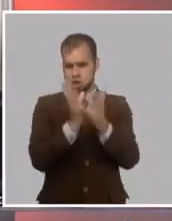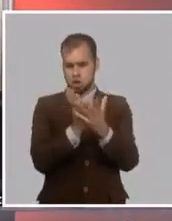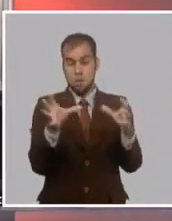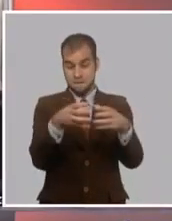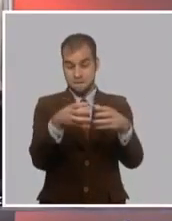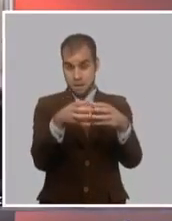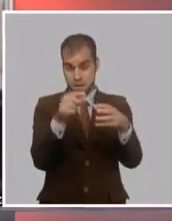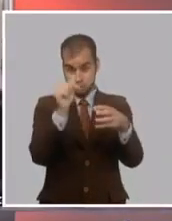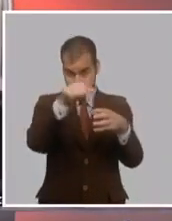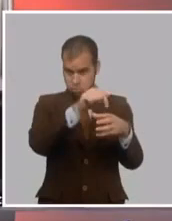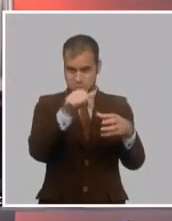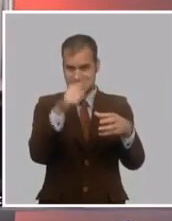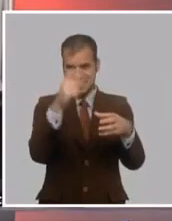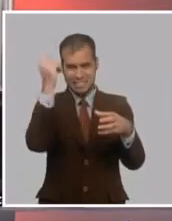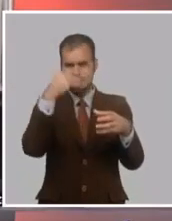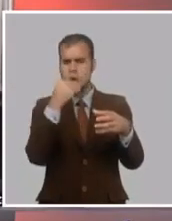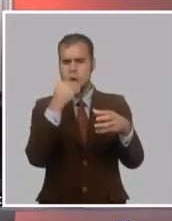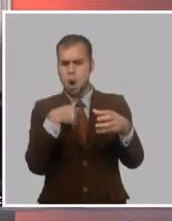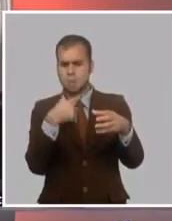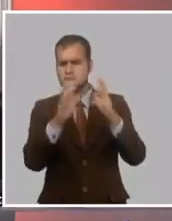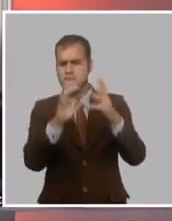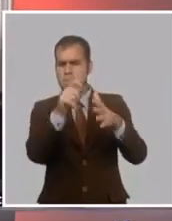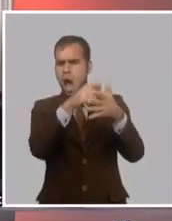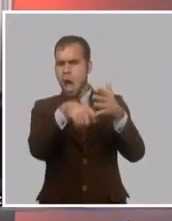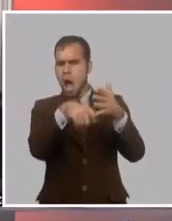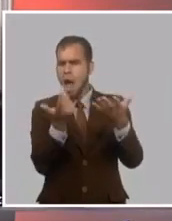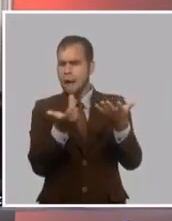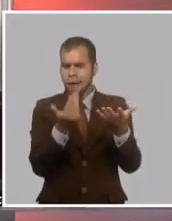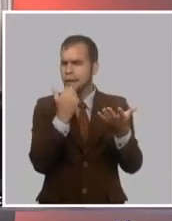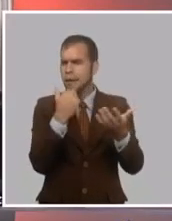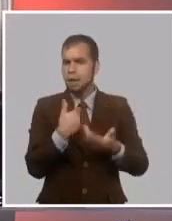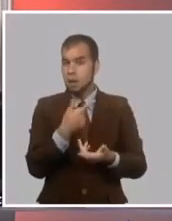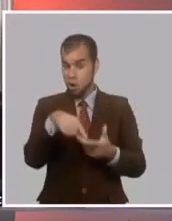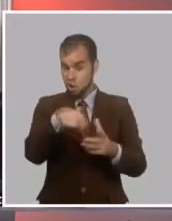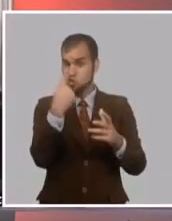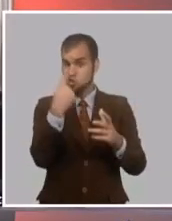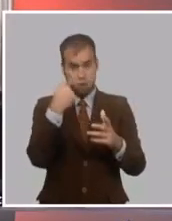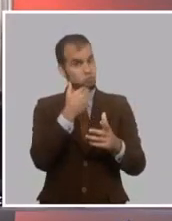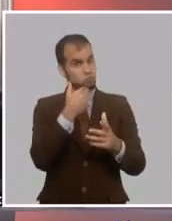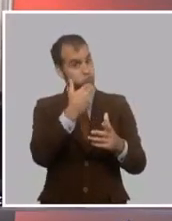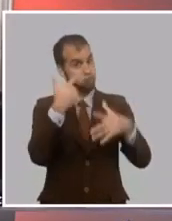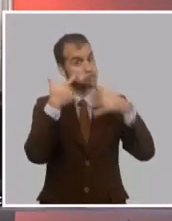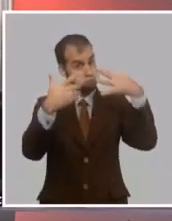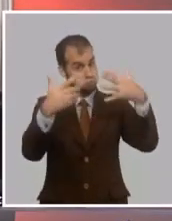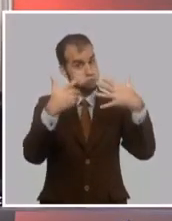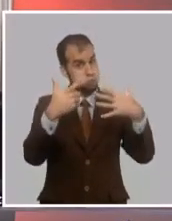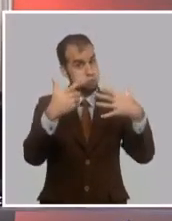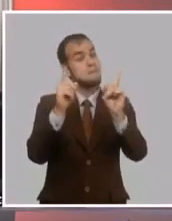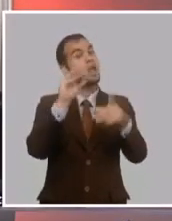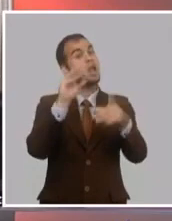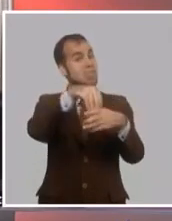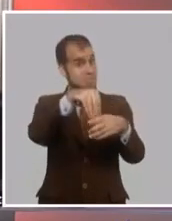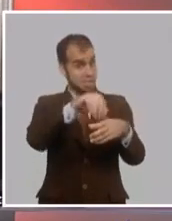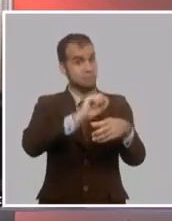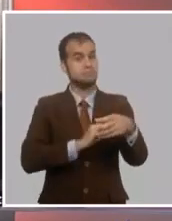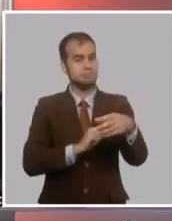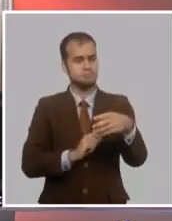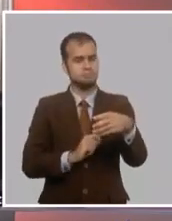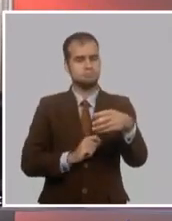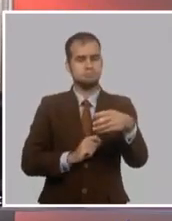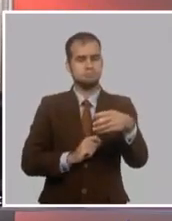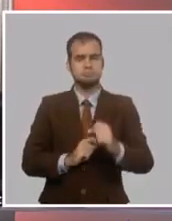que parecen muy sencillas y tienen una enorme sabiduría política, nos damos cuenta de que Martí fue